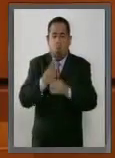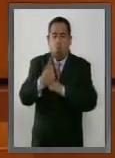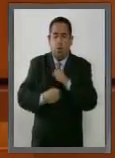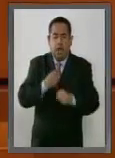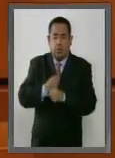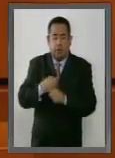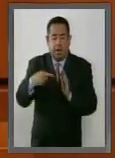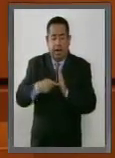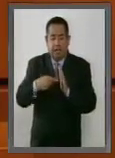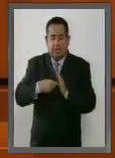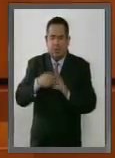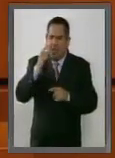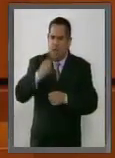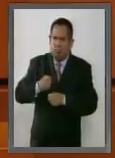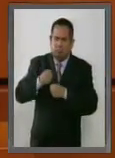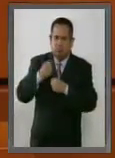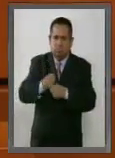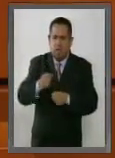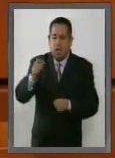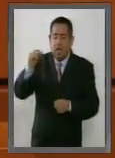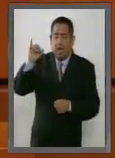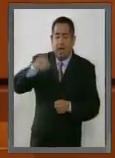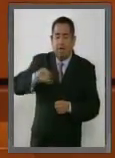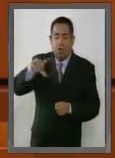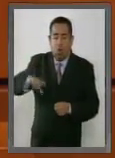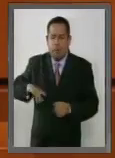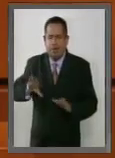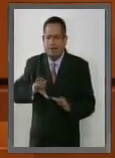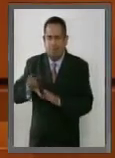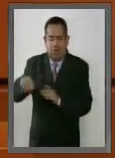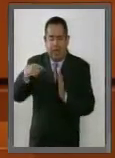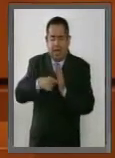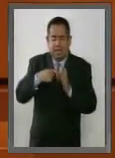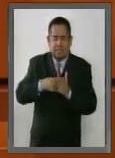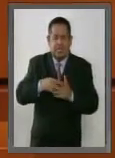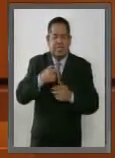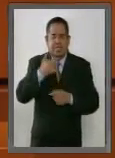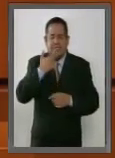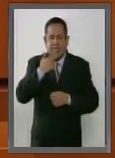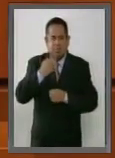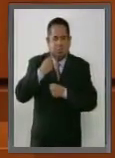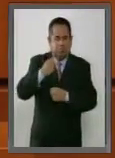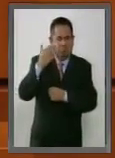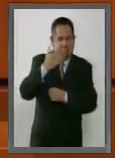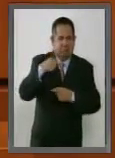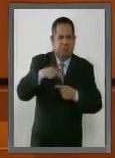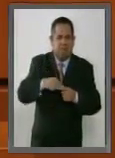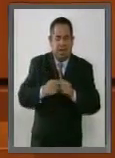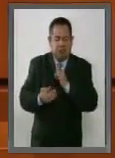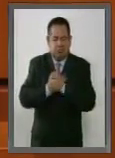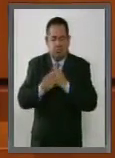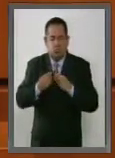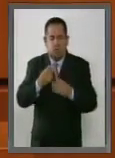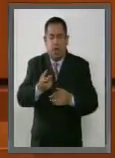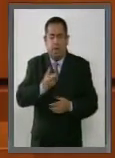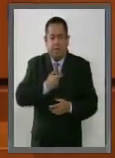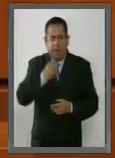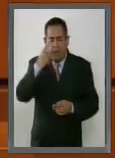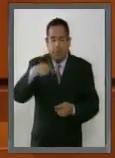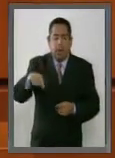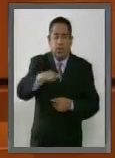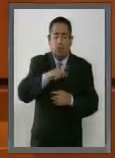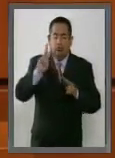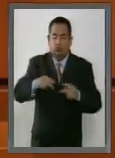esta no será una bandera del jefe de gobierno, esta será una bandera y será una medalla de todos